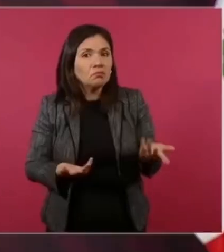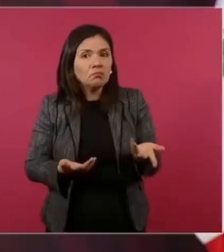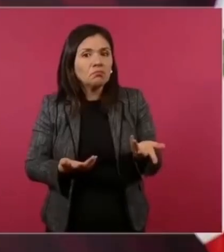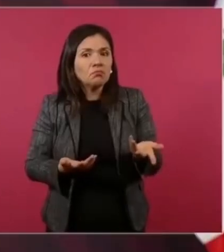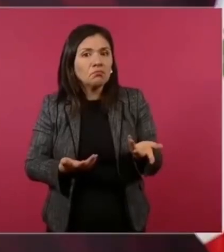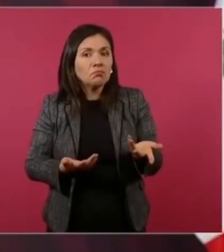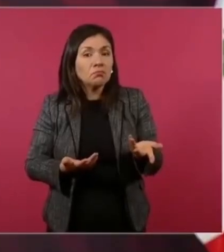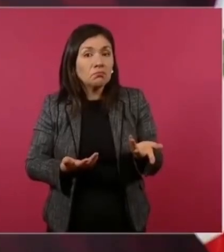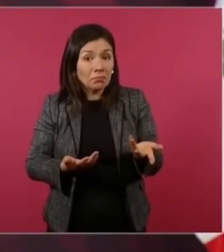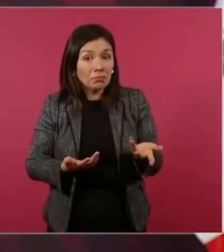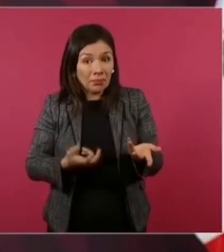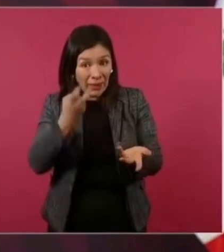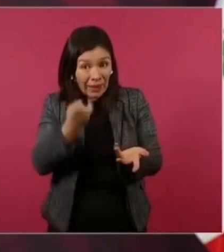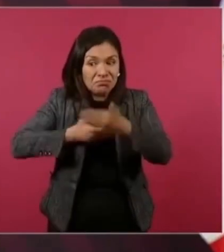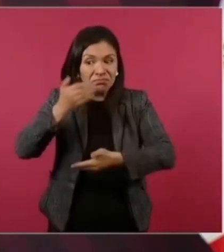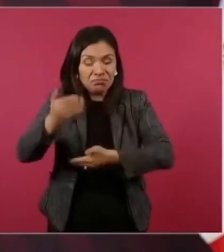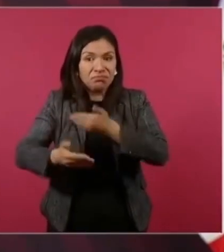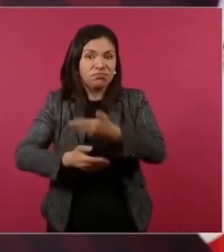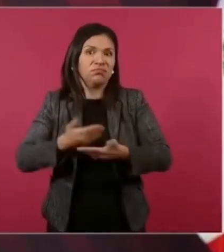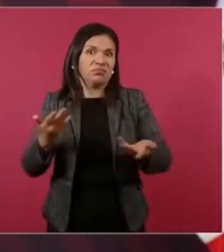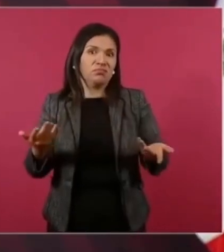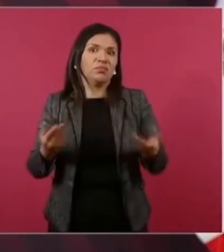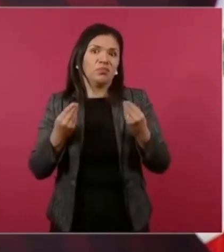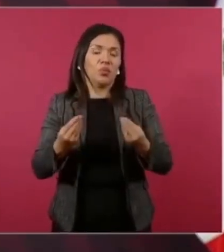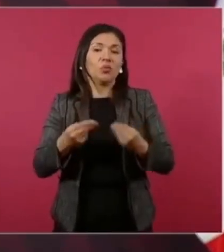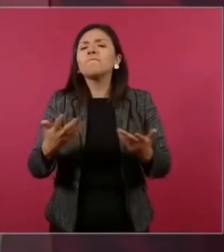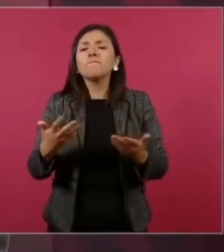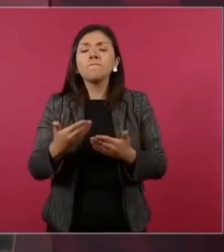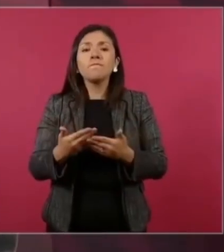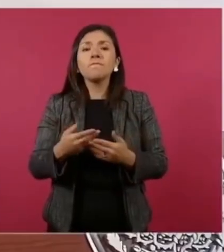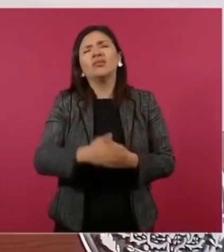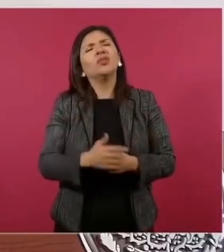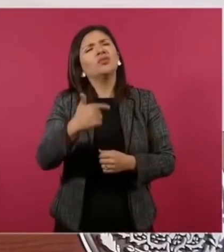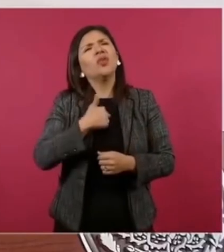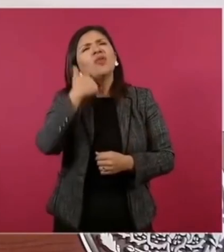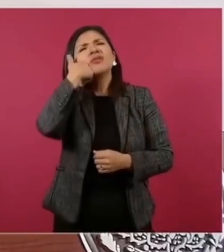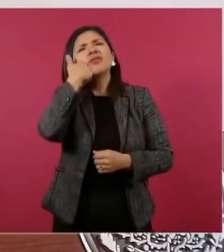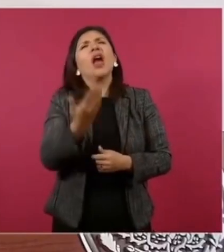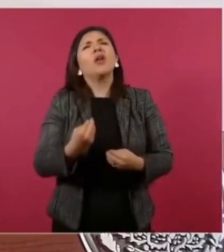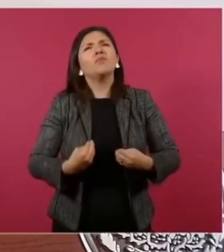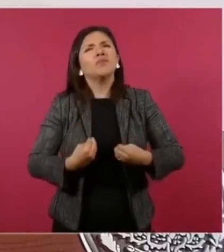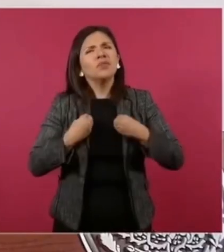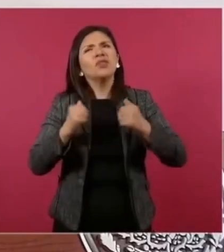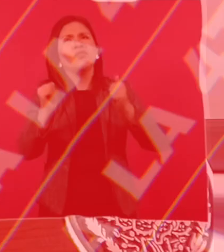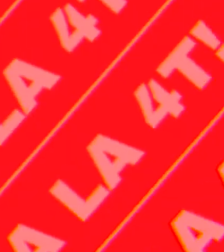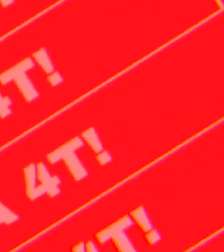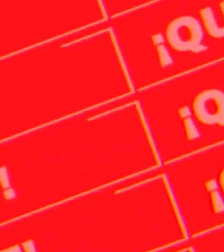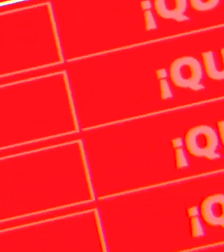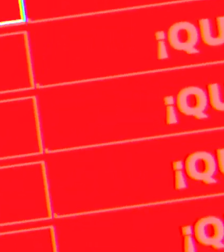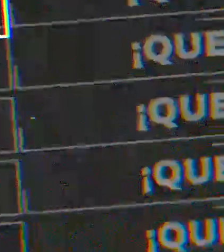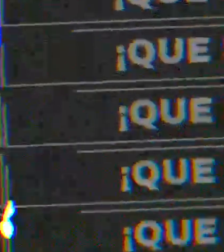nada. Vamos a avanzar mucho, porque se hablaba, ¿queremos vivir en un Estado de Derecho? Claro que sí.